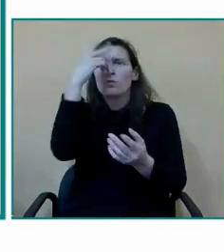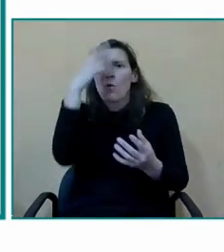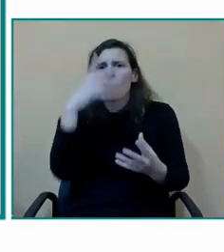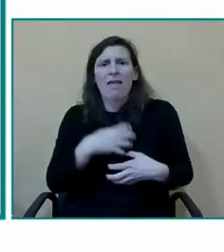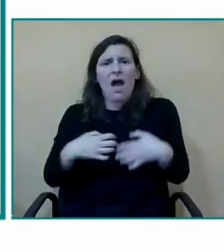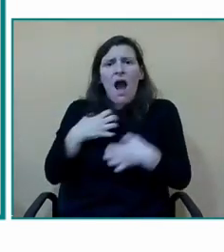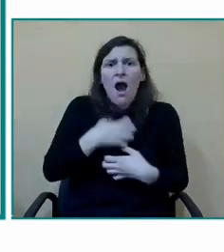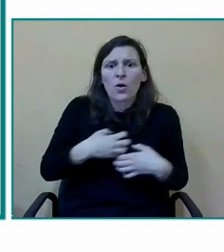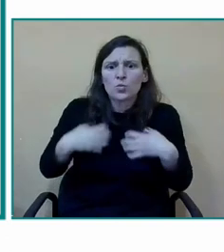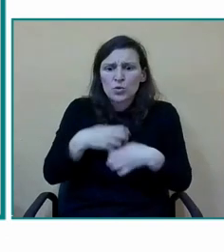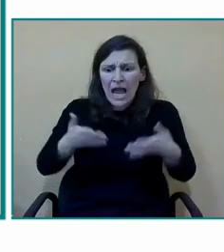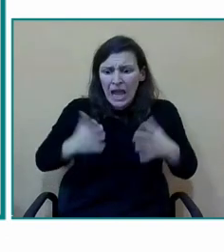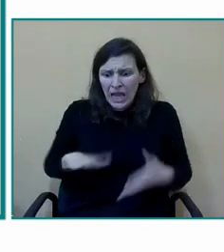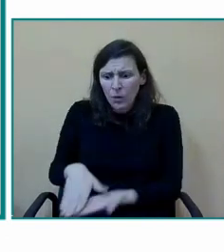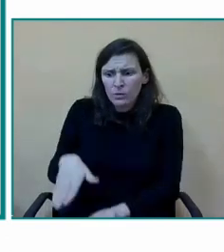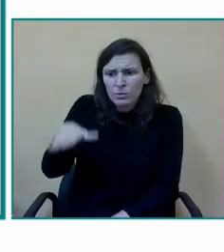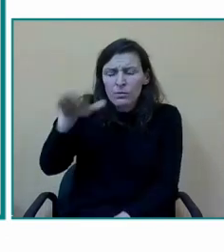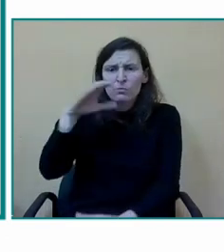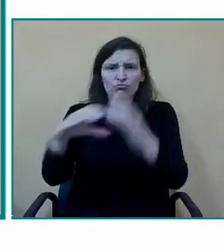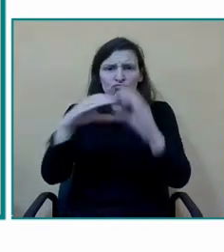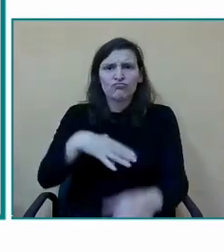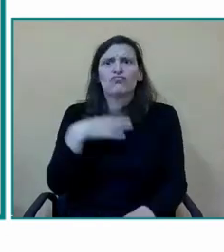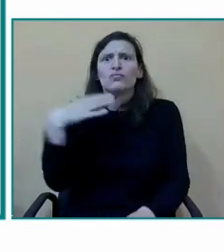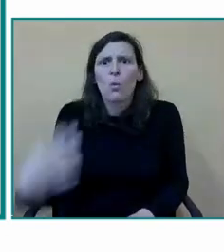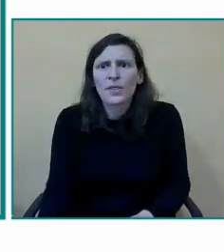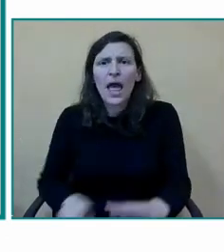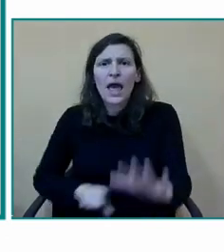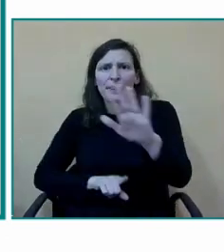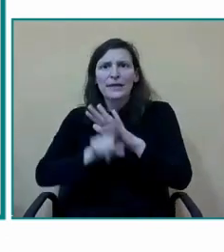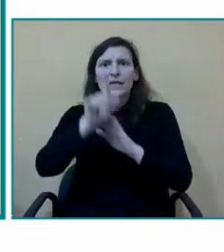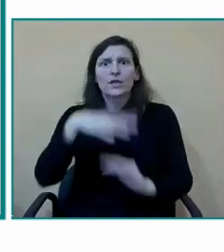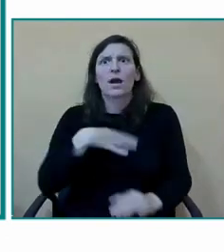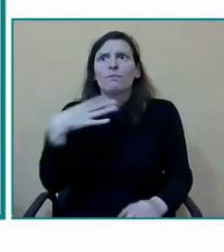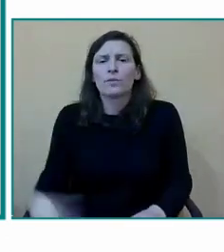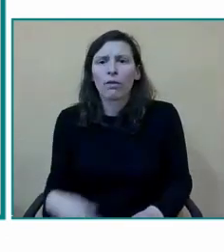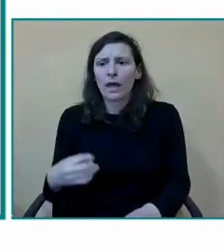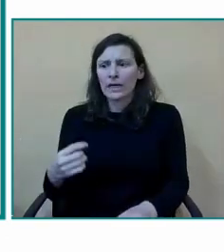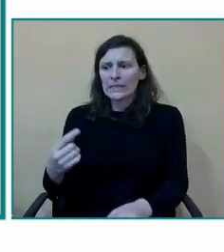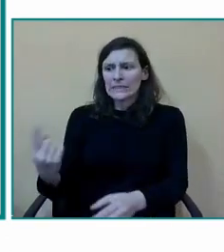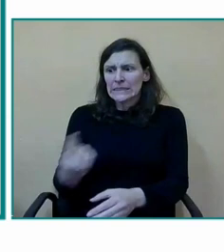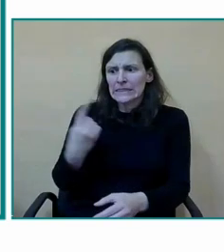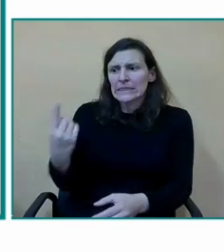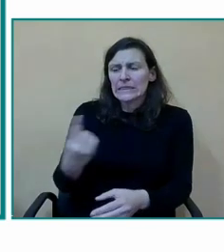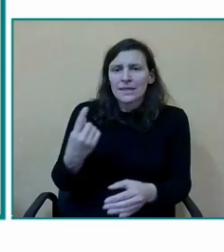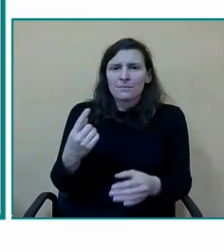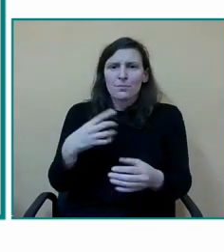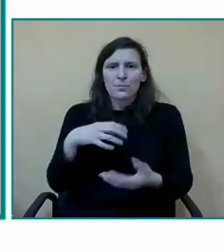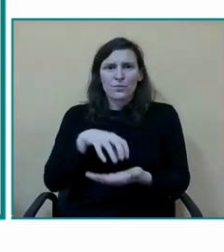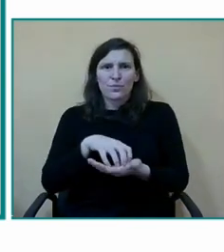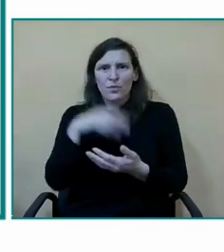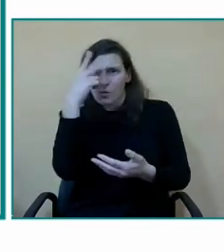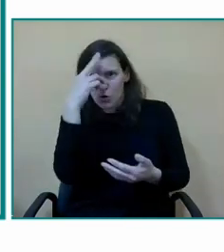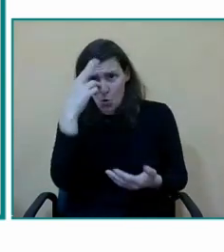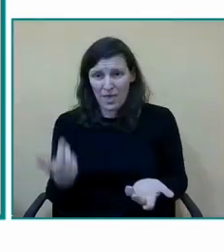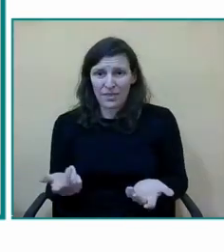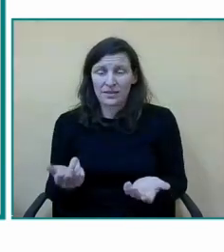hijo se comunicará si se sentirá bien si le van a ayudar algunos alumnos han estado previamente